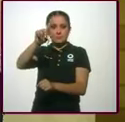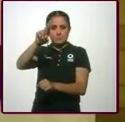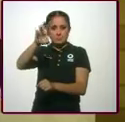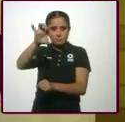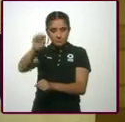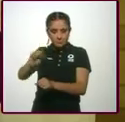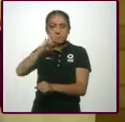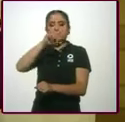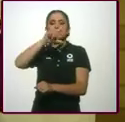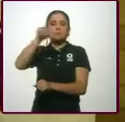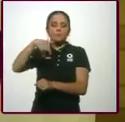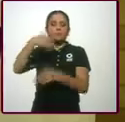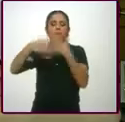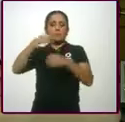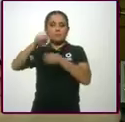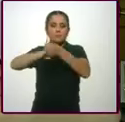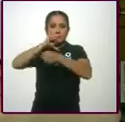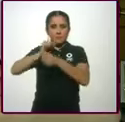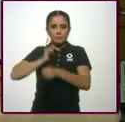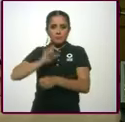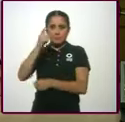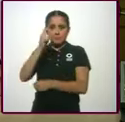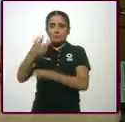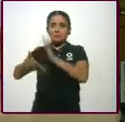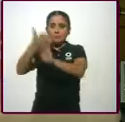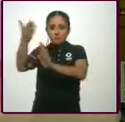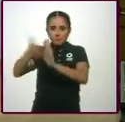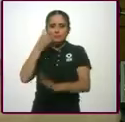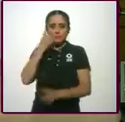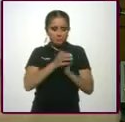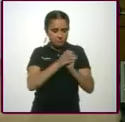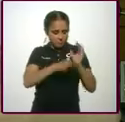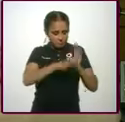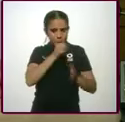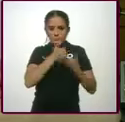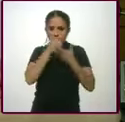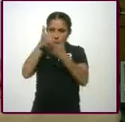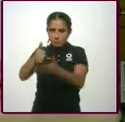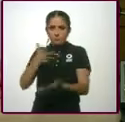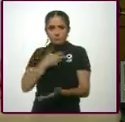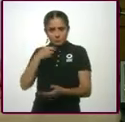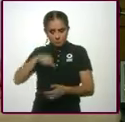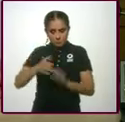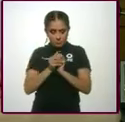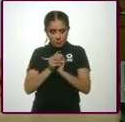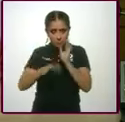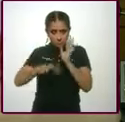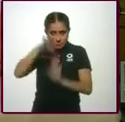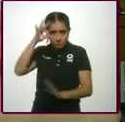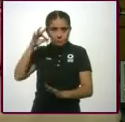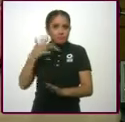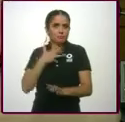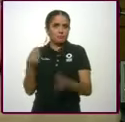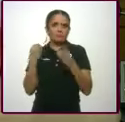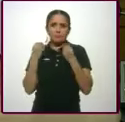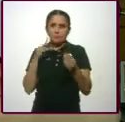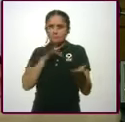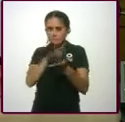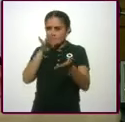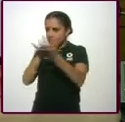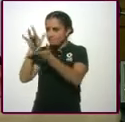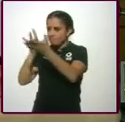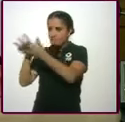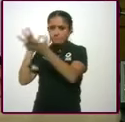en el siglo XXI. Ahí fue. Entonces, todas esas cosas que ha hecho la Lotería ha traído muy buenos